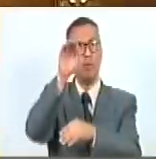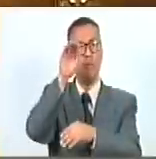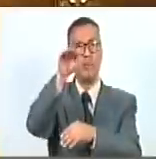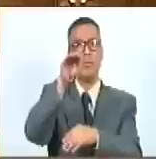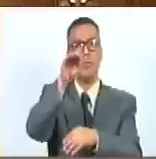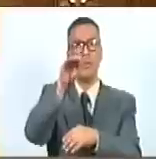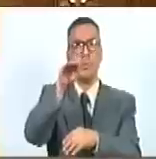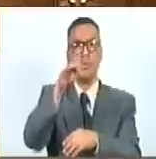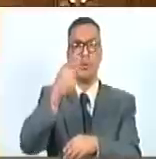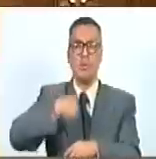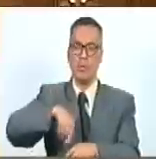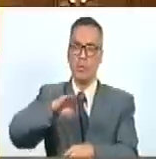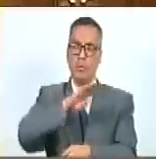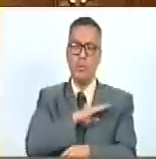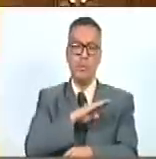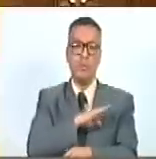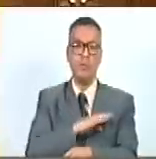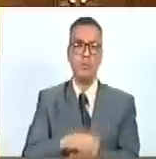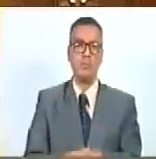es nuestro.